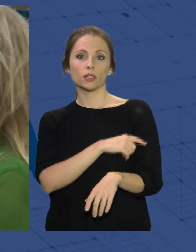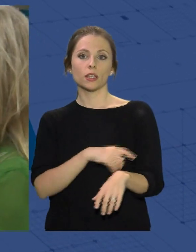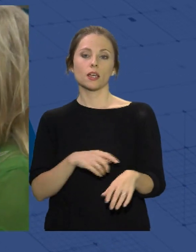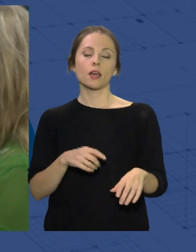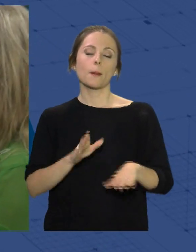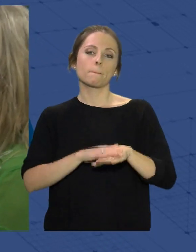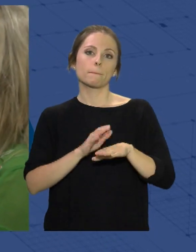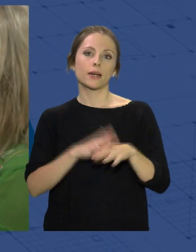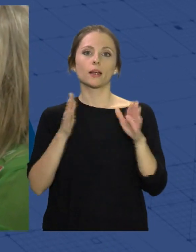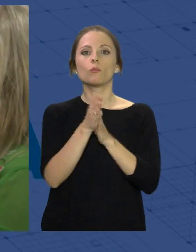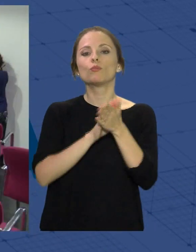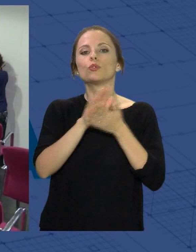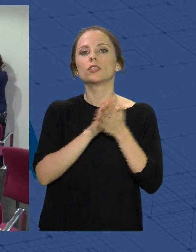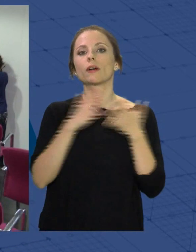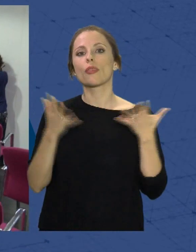motivación y aprendizaje.